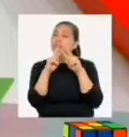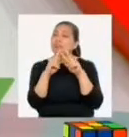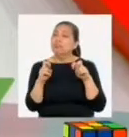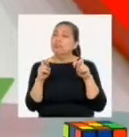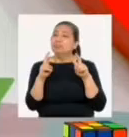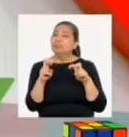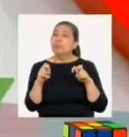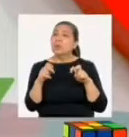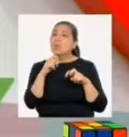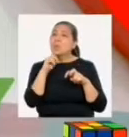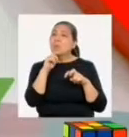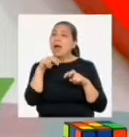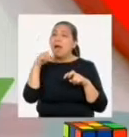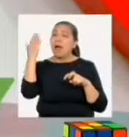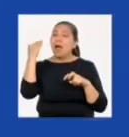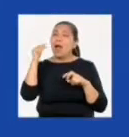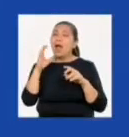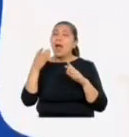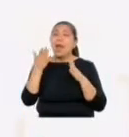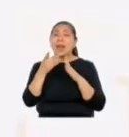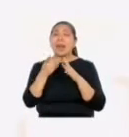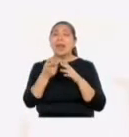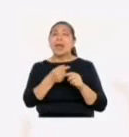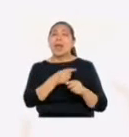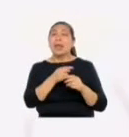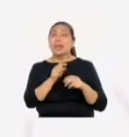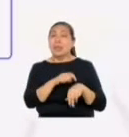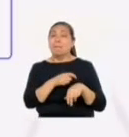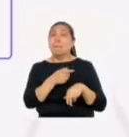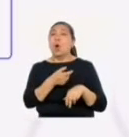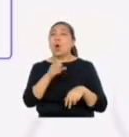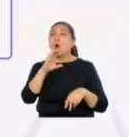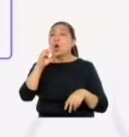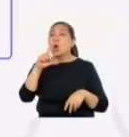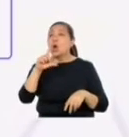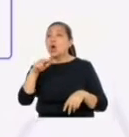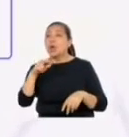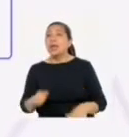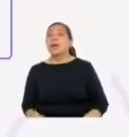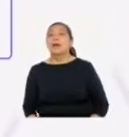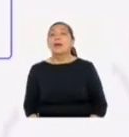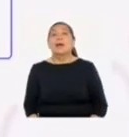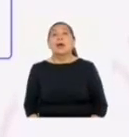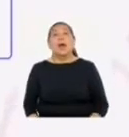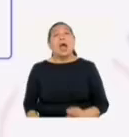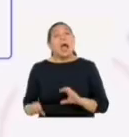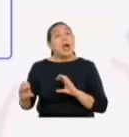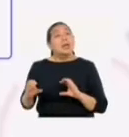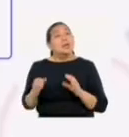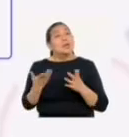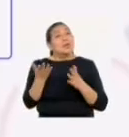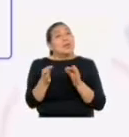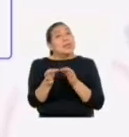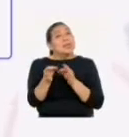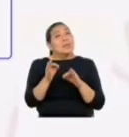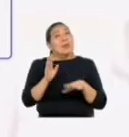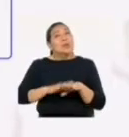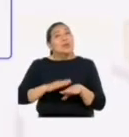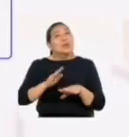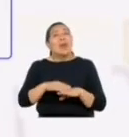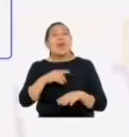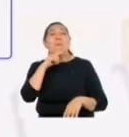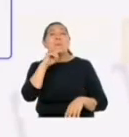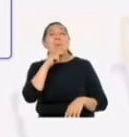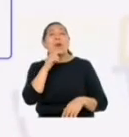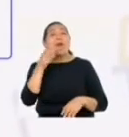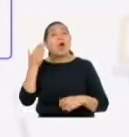Analizamos el trato a la mujer en el Perú colonial. Y tendrá como propósito lo siguiente. Construye una explicación sobre el